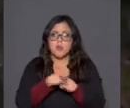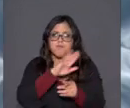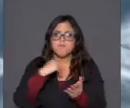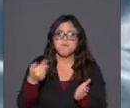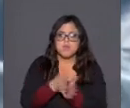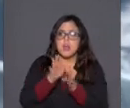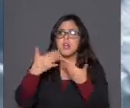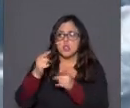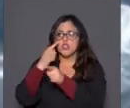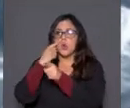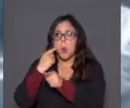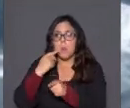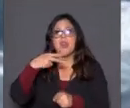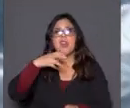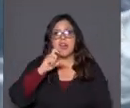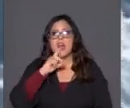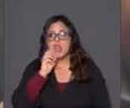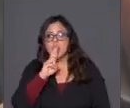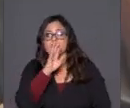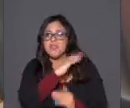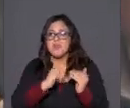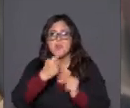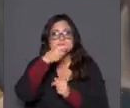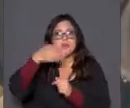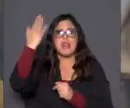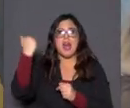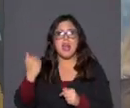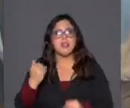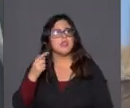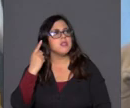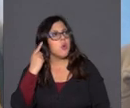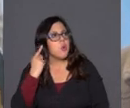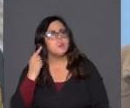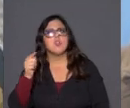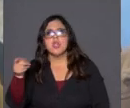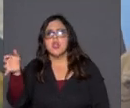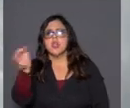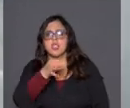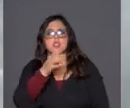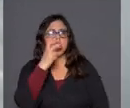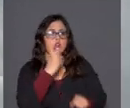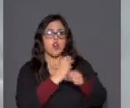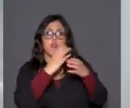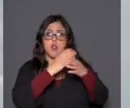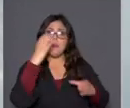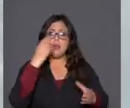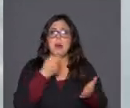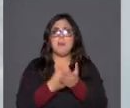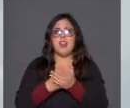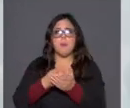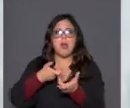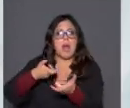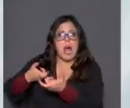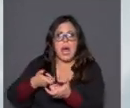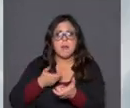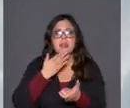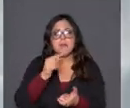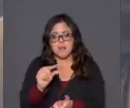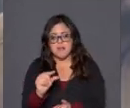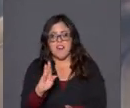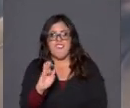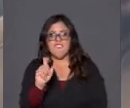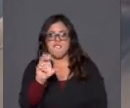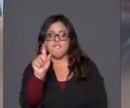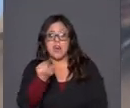señor Jaitul, lo mismo que ocurre hace unas semanas atrás cuando sale el audio, donde reconoce que el robo de madera es para comprar armas y municiones. Entonces, estamos